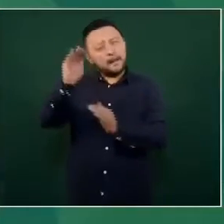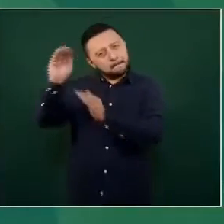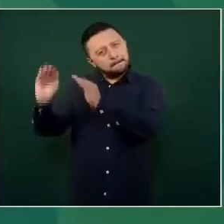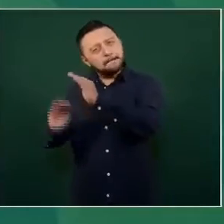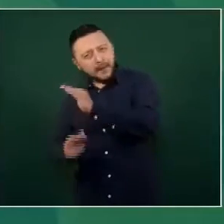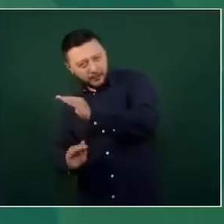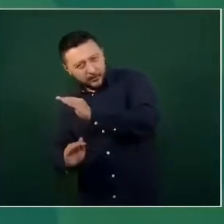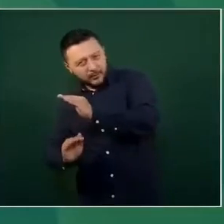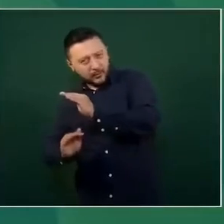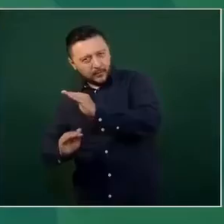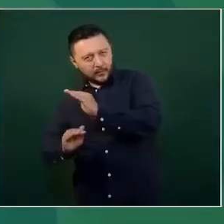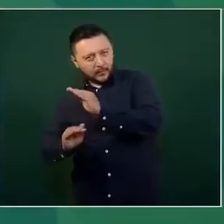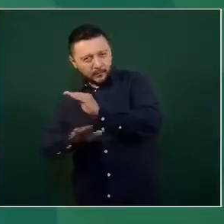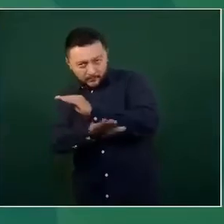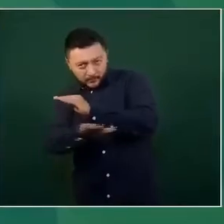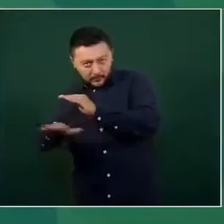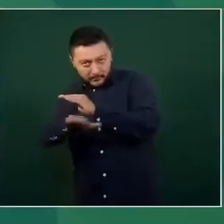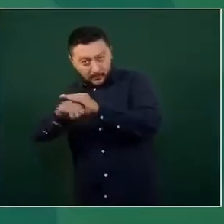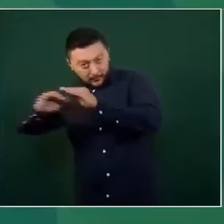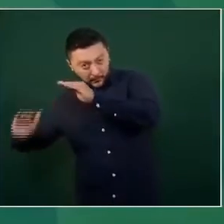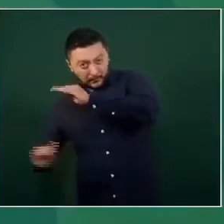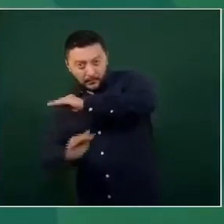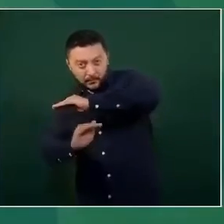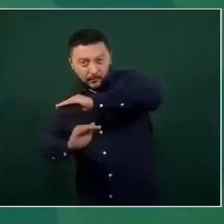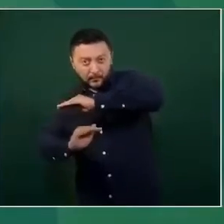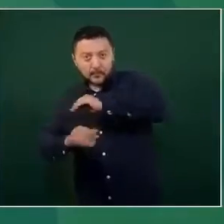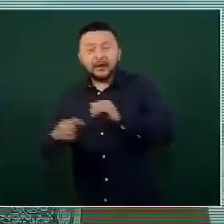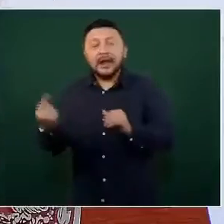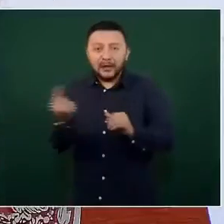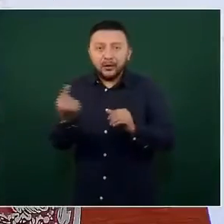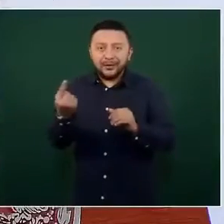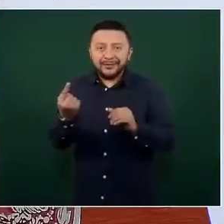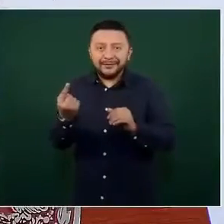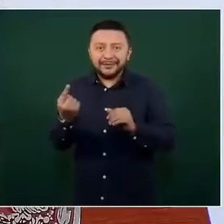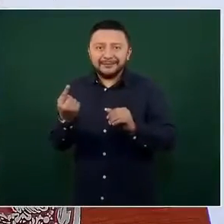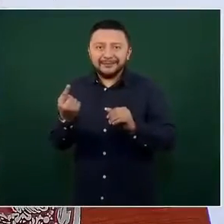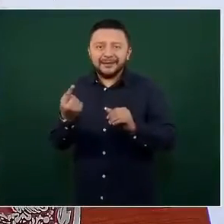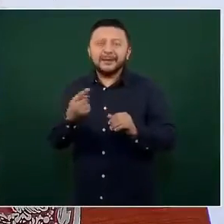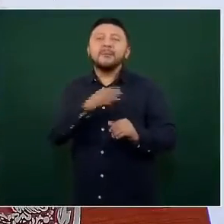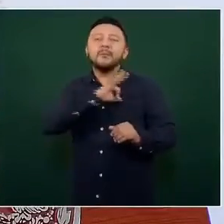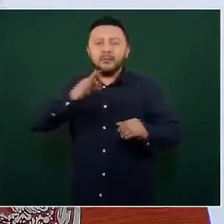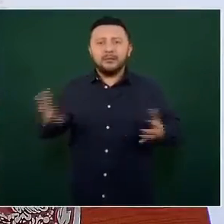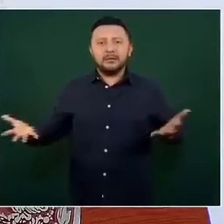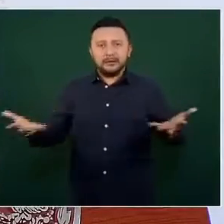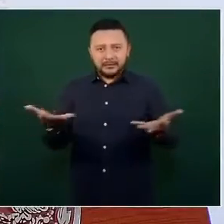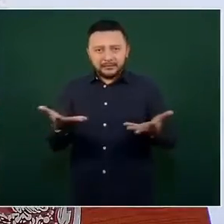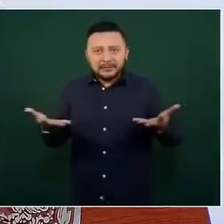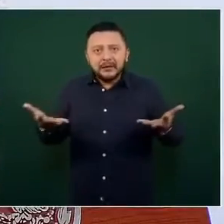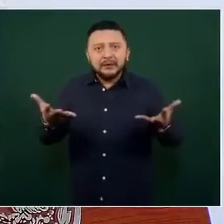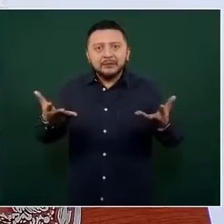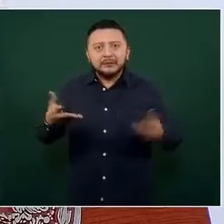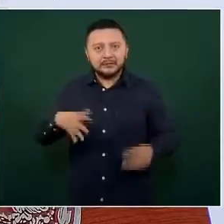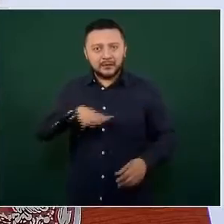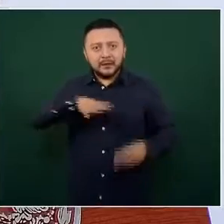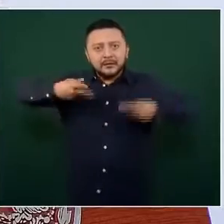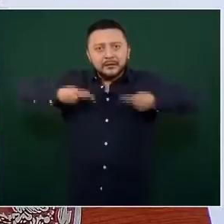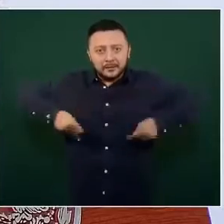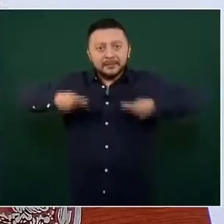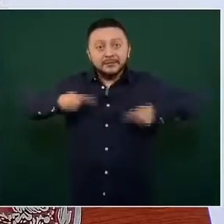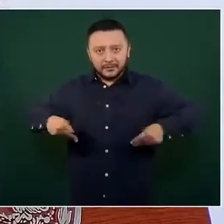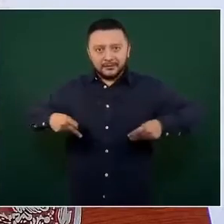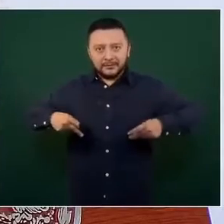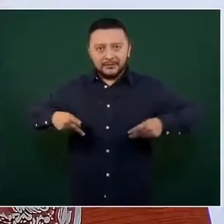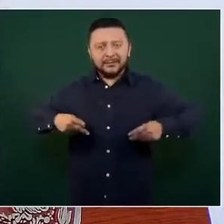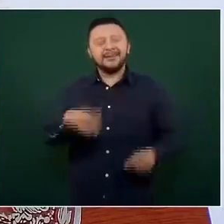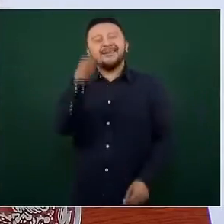o más bajo a lo que se está logrando. Es decir, mucha gente se ha ido